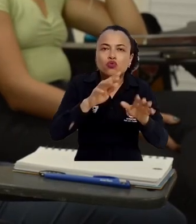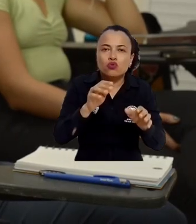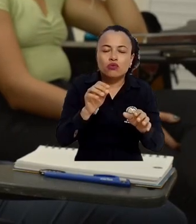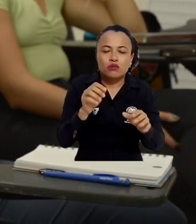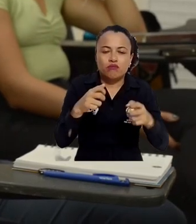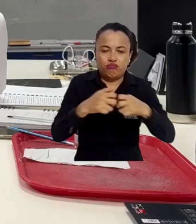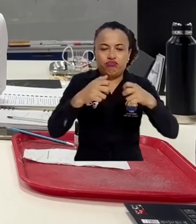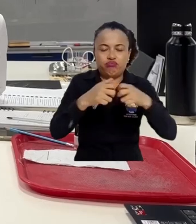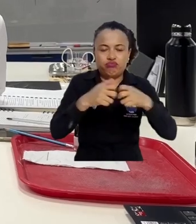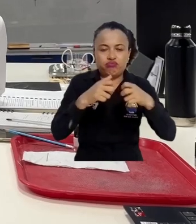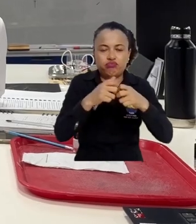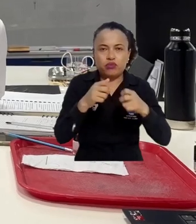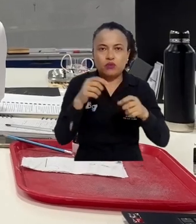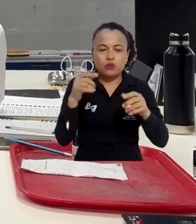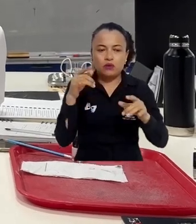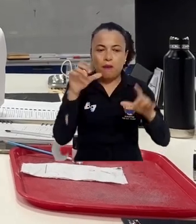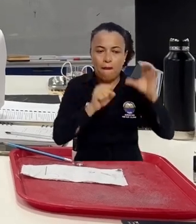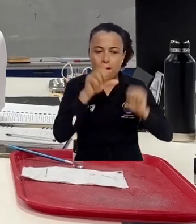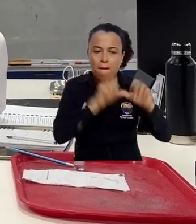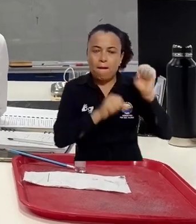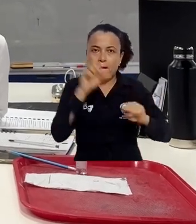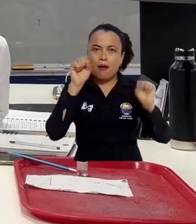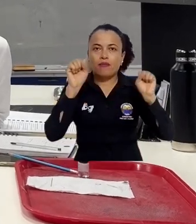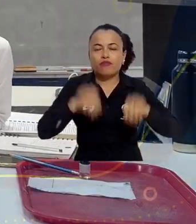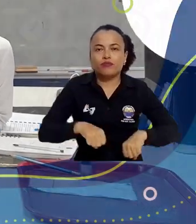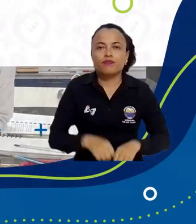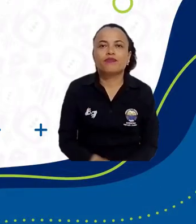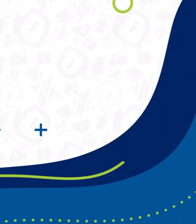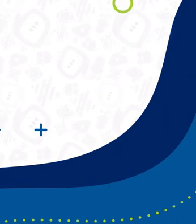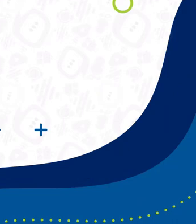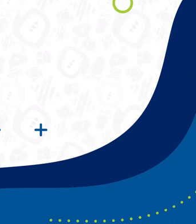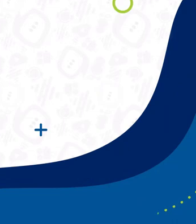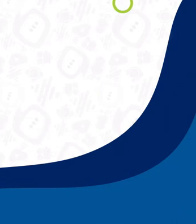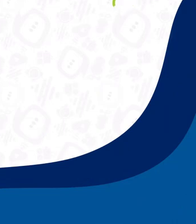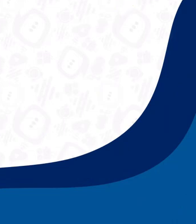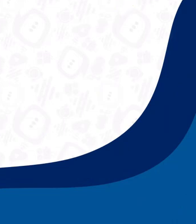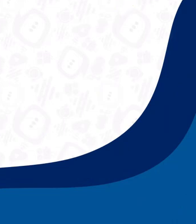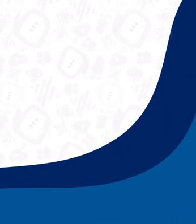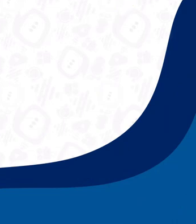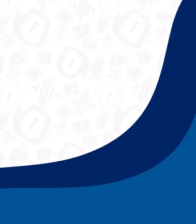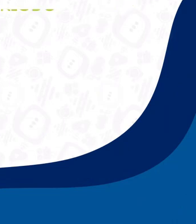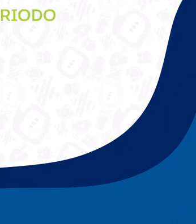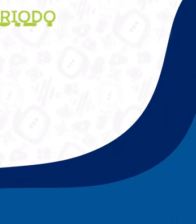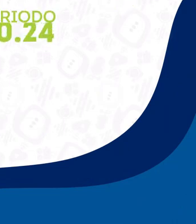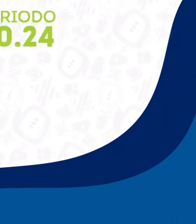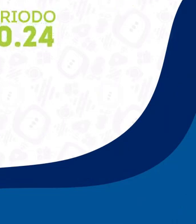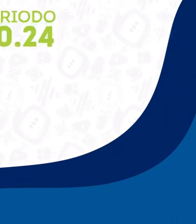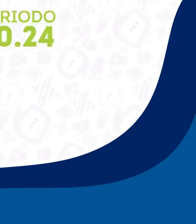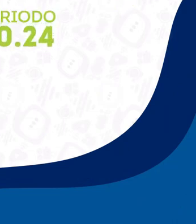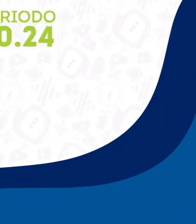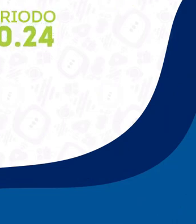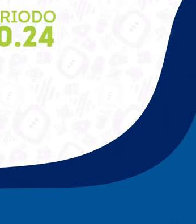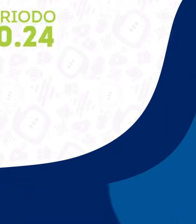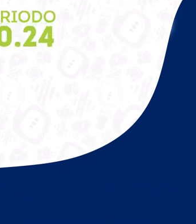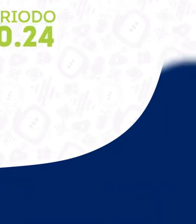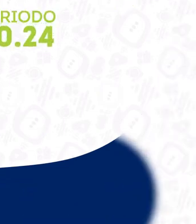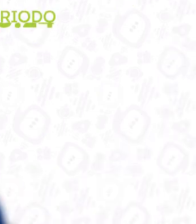relacionadas con sensores electroquímicos. Aún más incluyente e innovadora.